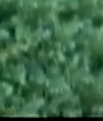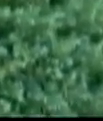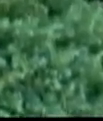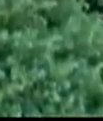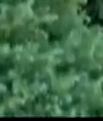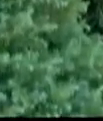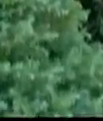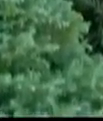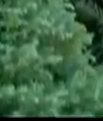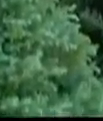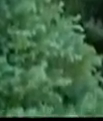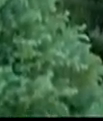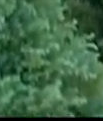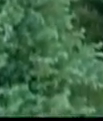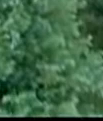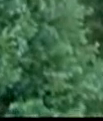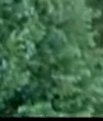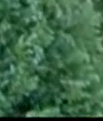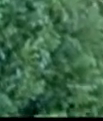Interfaces.